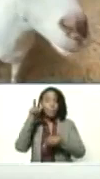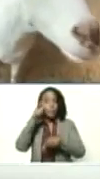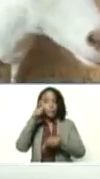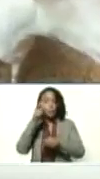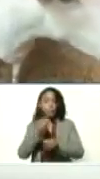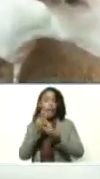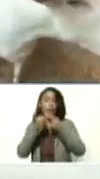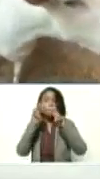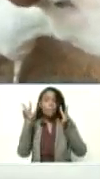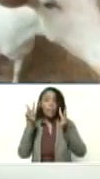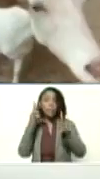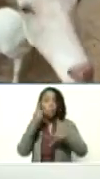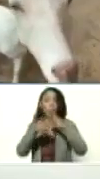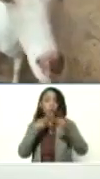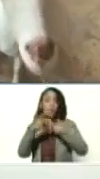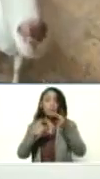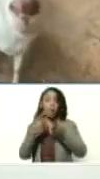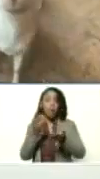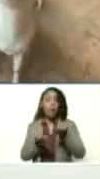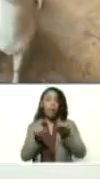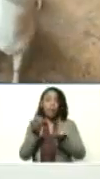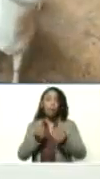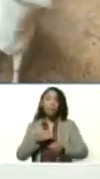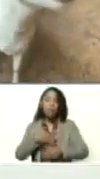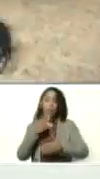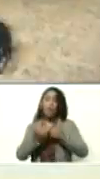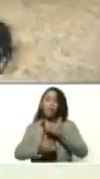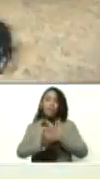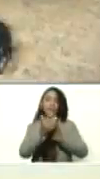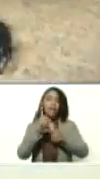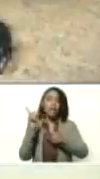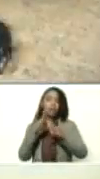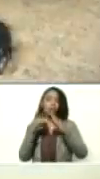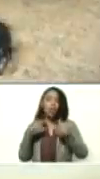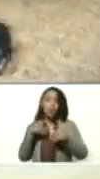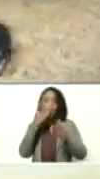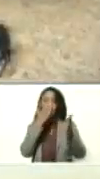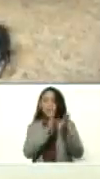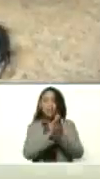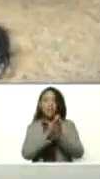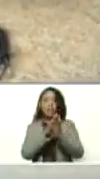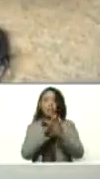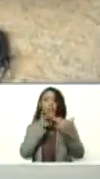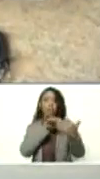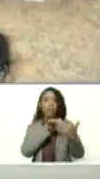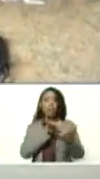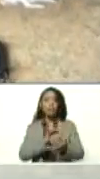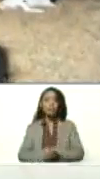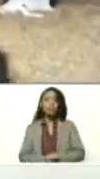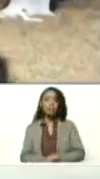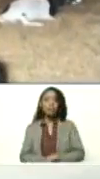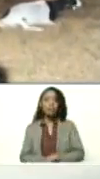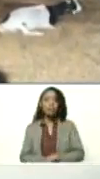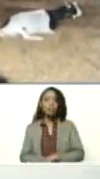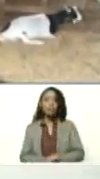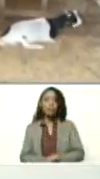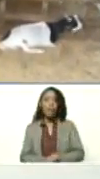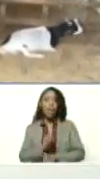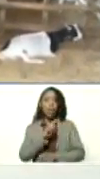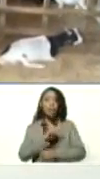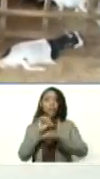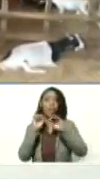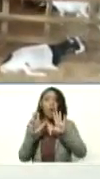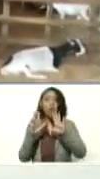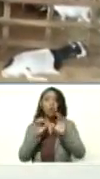paz política y la estabilidad pudimos avanzar en todos los frentes de batalla en los 18